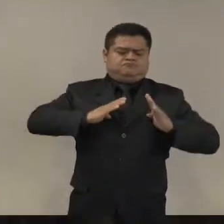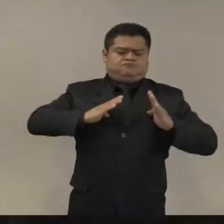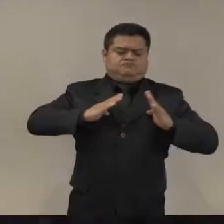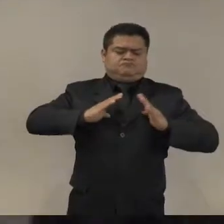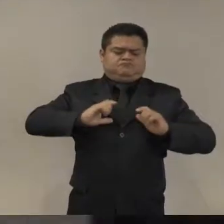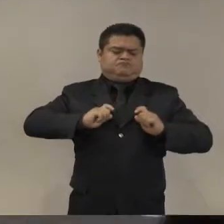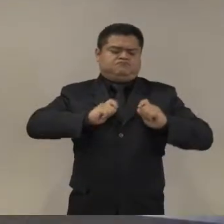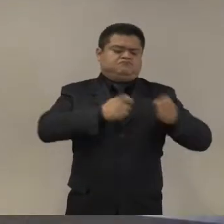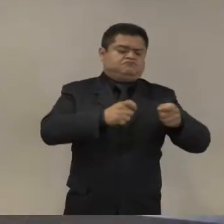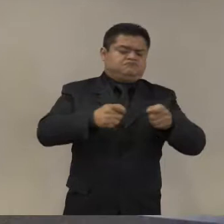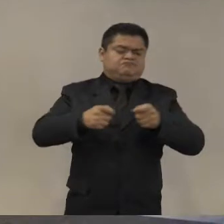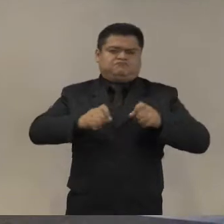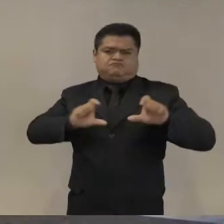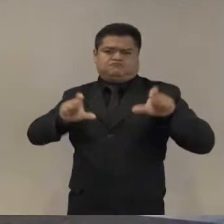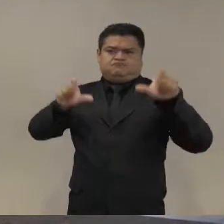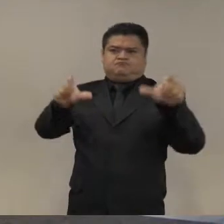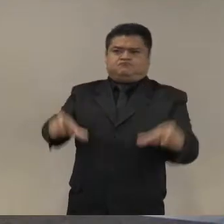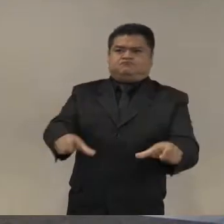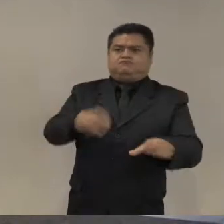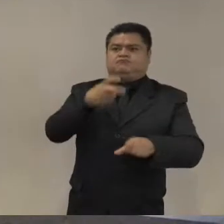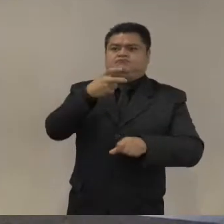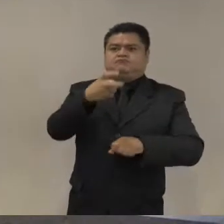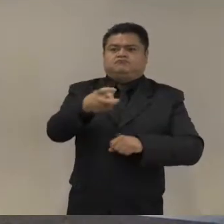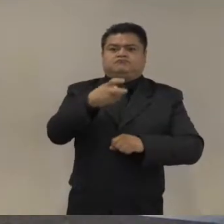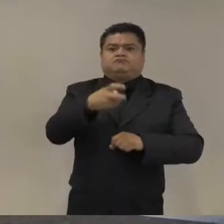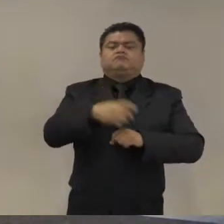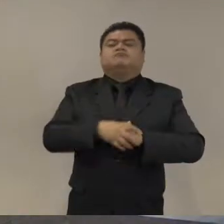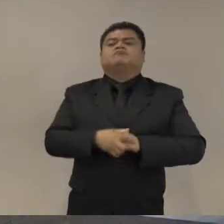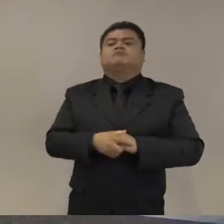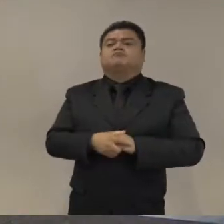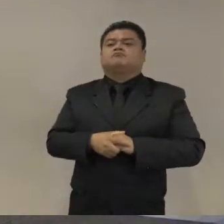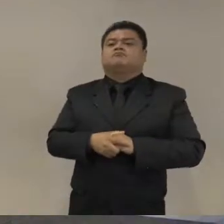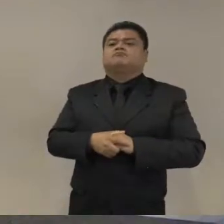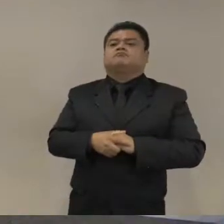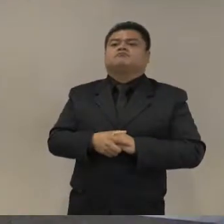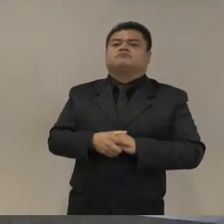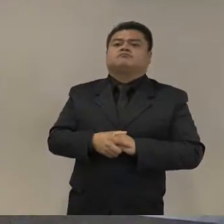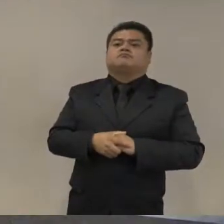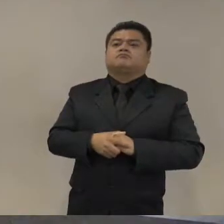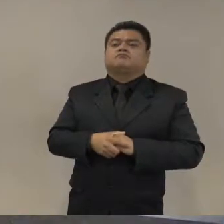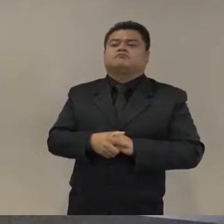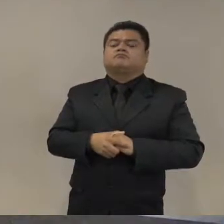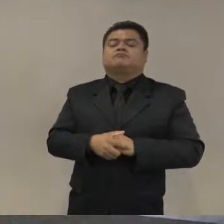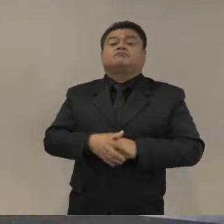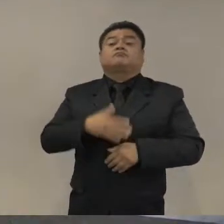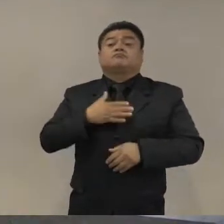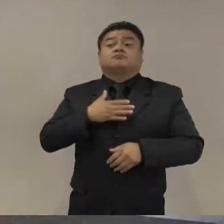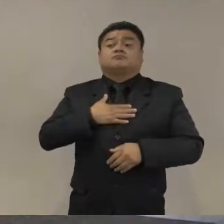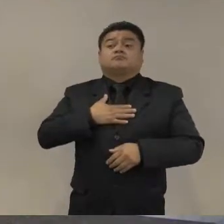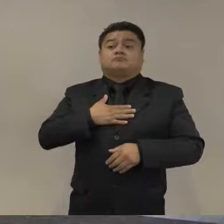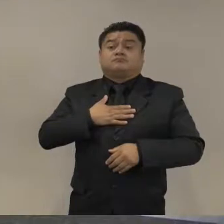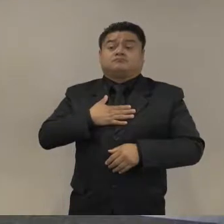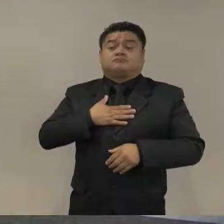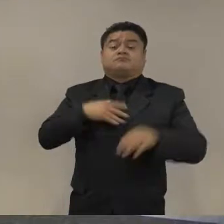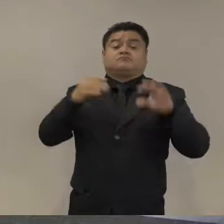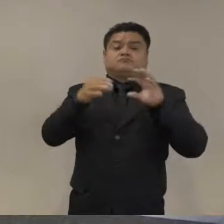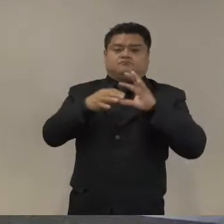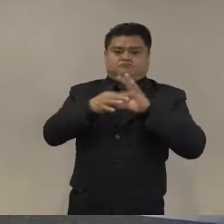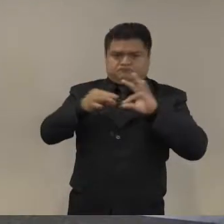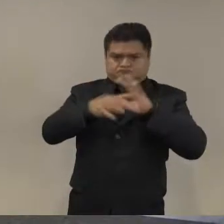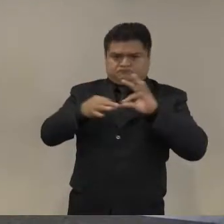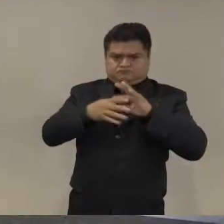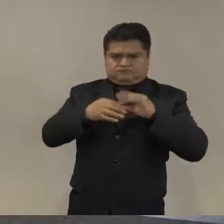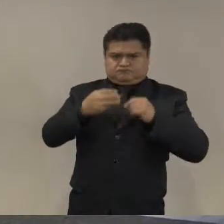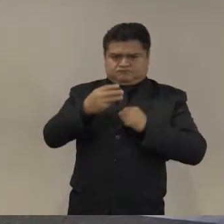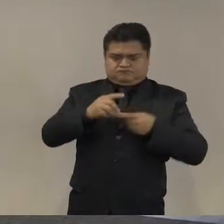tu presentación fue tan buena que es un gran reto hacer un comentario sobre ella entonces voy a hacer a dividir mi ponencia en tres temas primero voy a hacer un